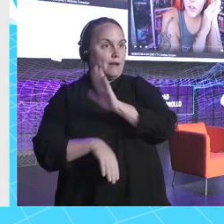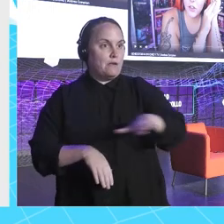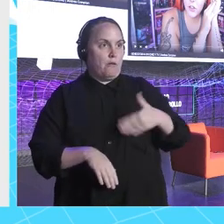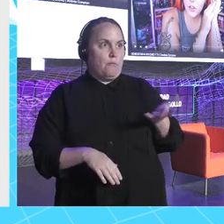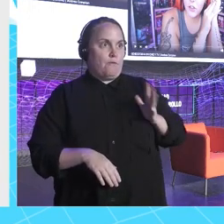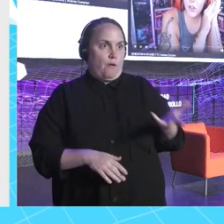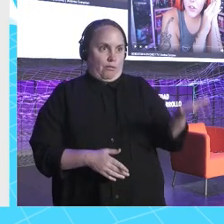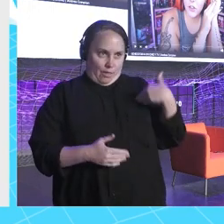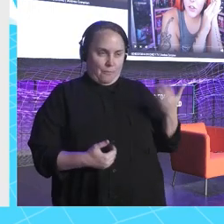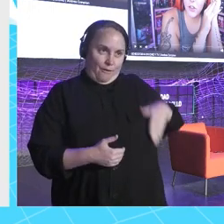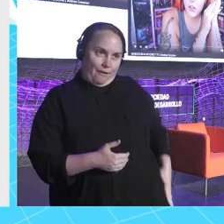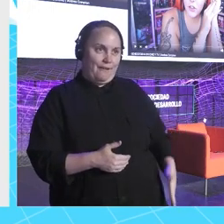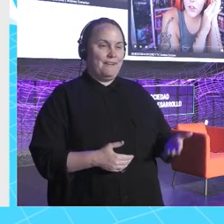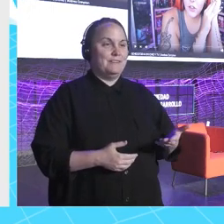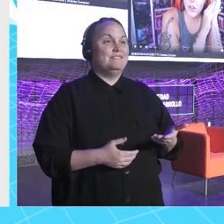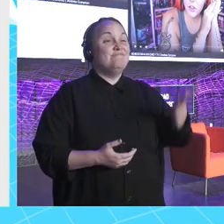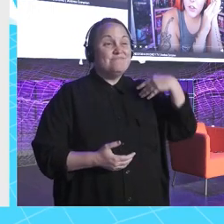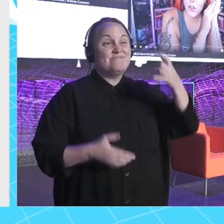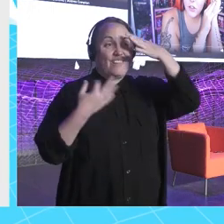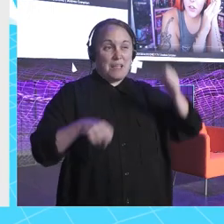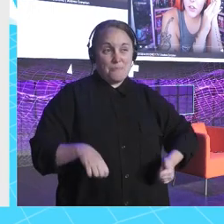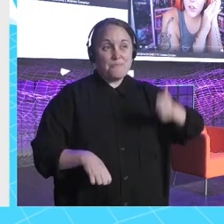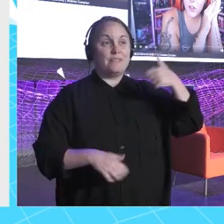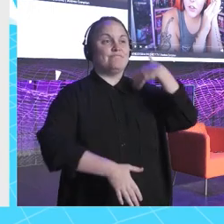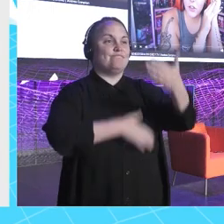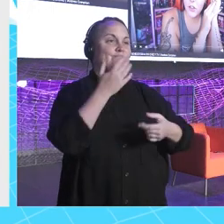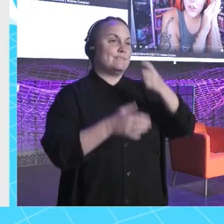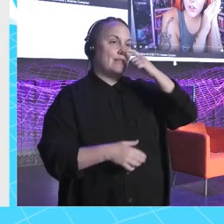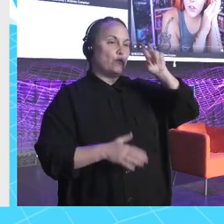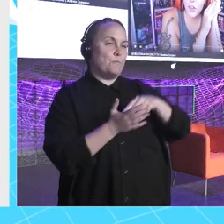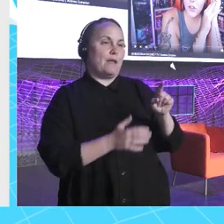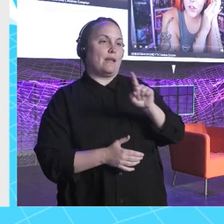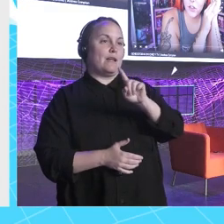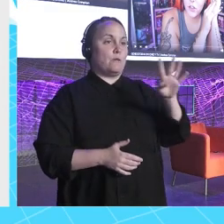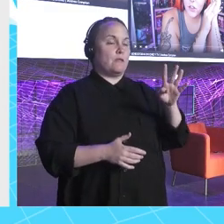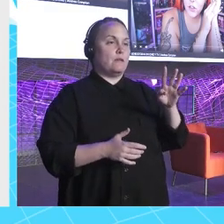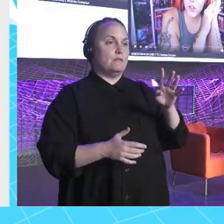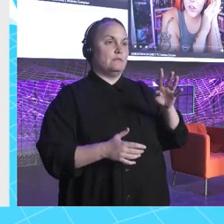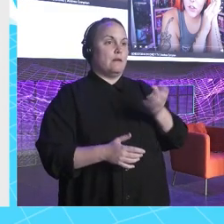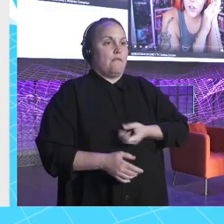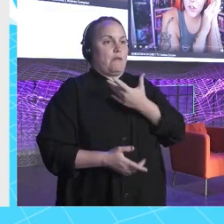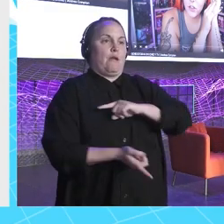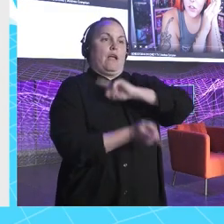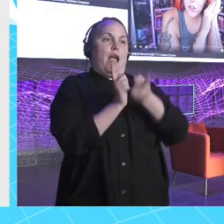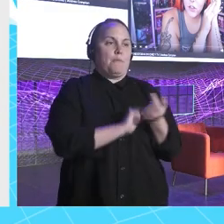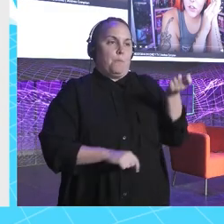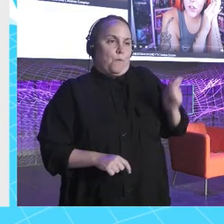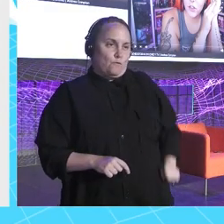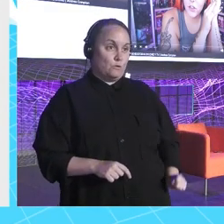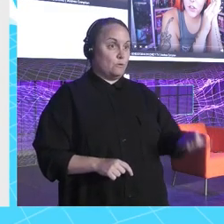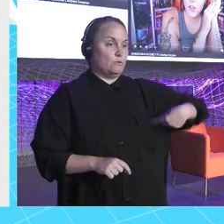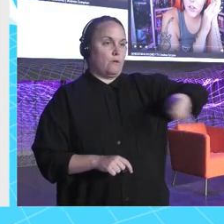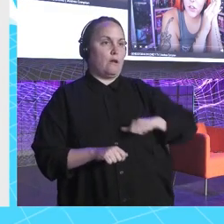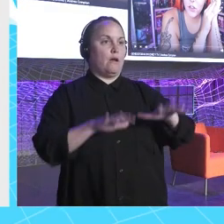Entonces, sí que había más inocencia. Luego en 2014, es verdad, que se empezó a profesionalizar la cosa y ahí empezamos todos como a aprender la